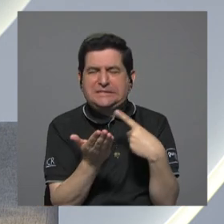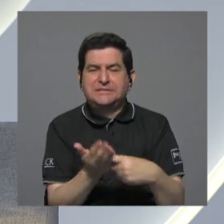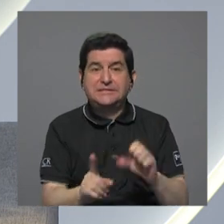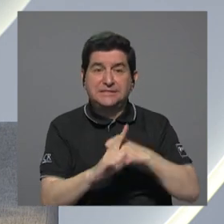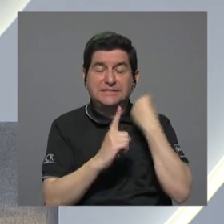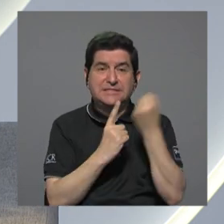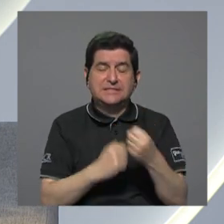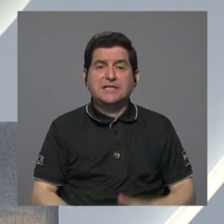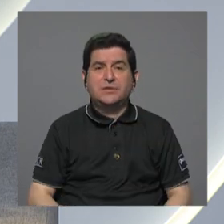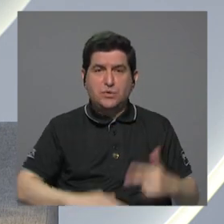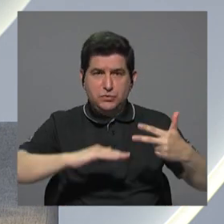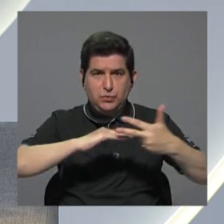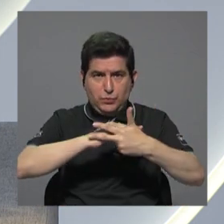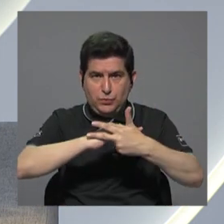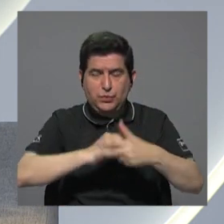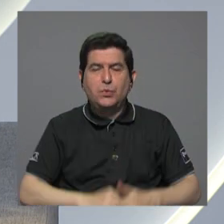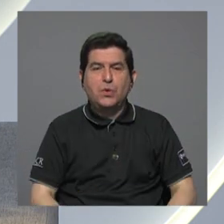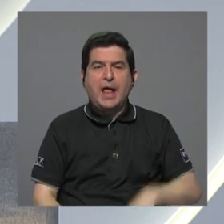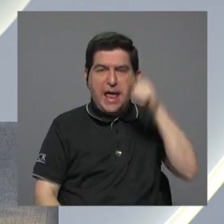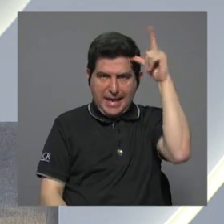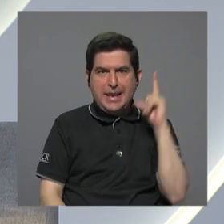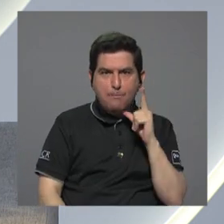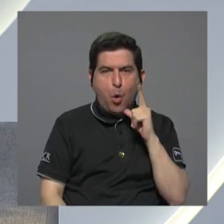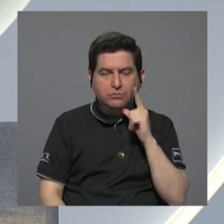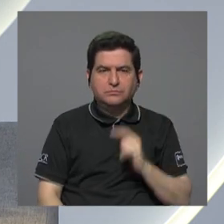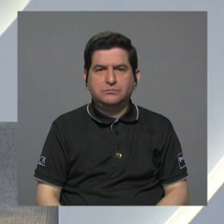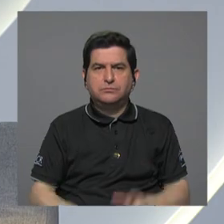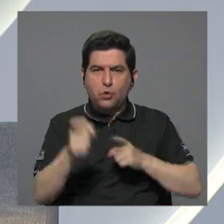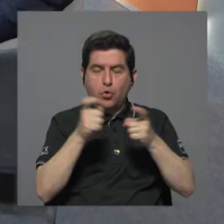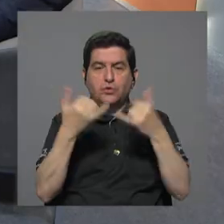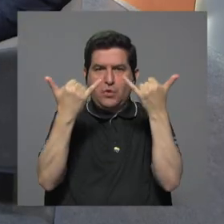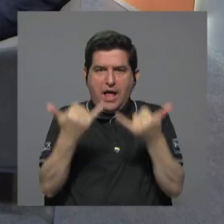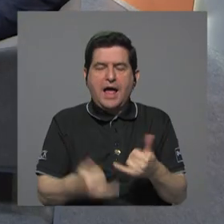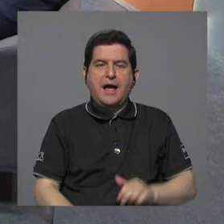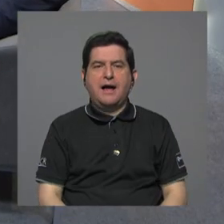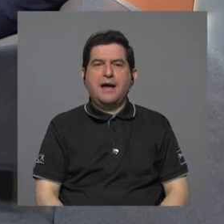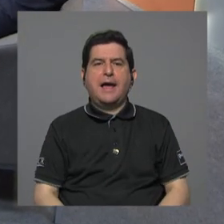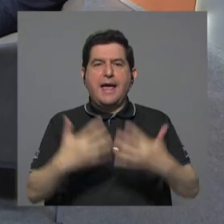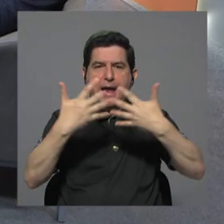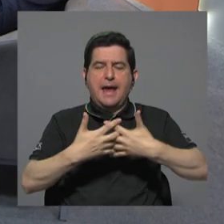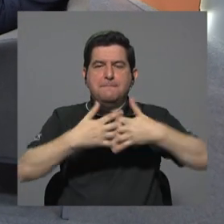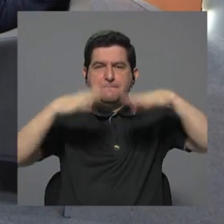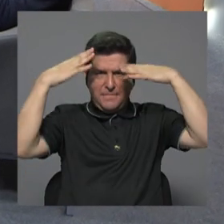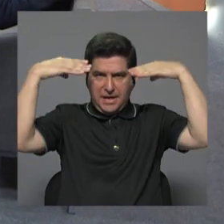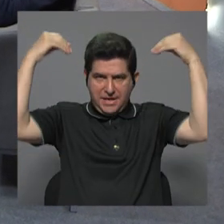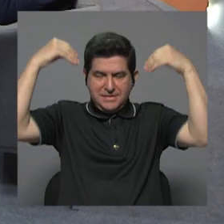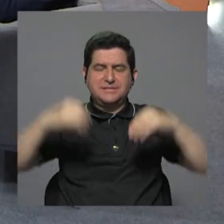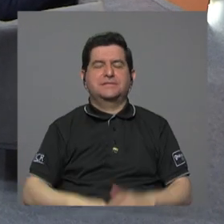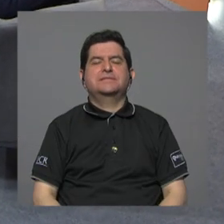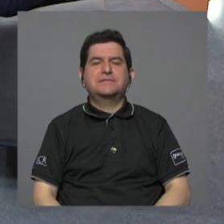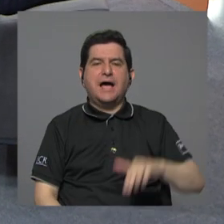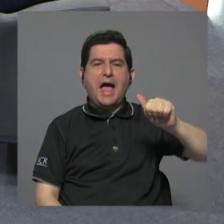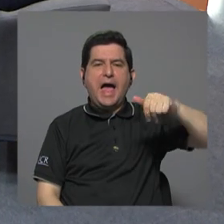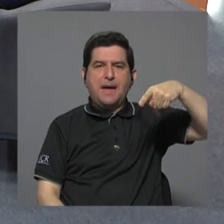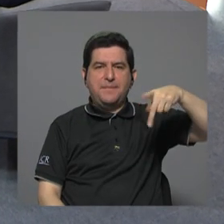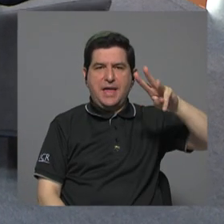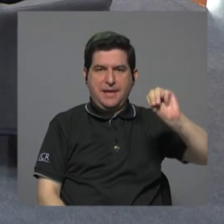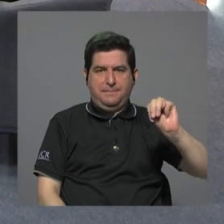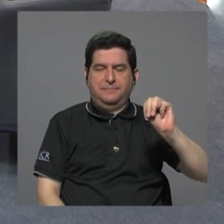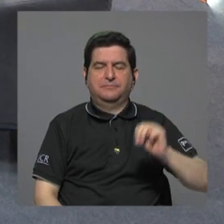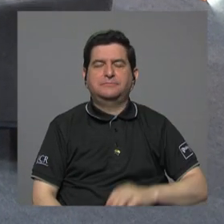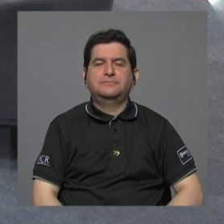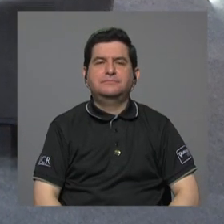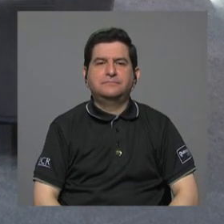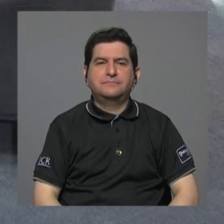situación de la terminal portuaria de Limón, que está controlada en este momento por la empresa holandesa, la transnacional APM Terminals,